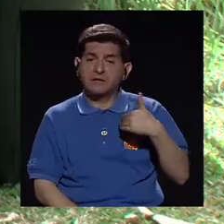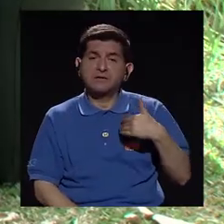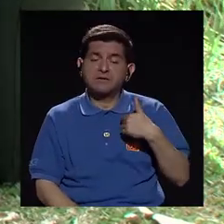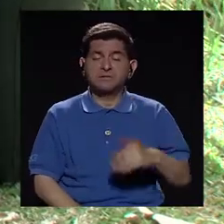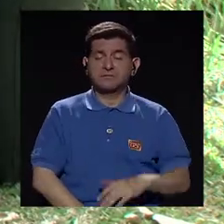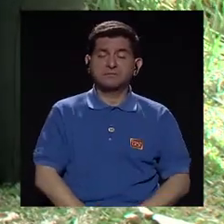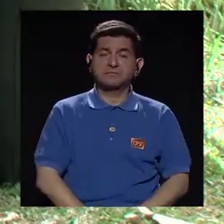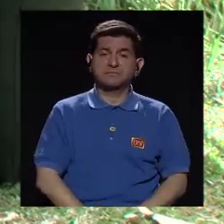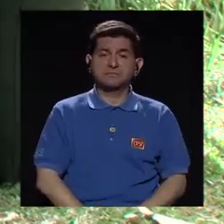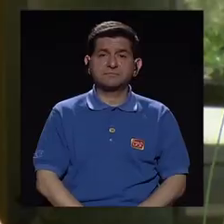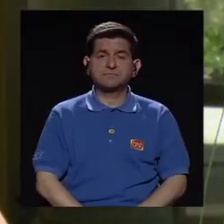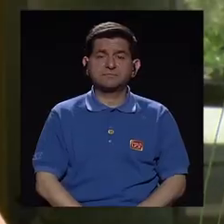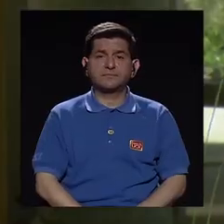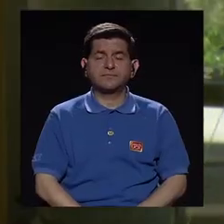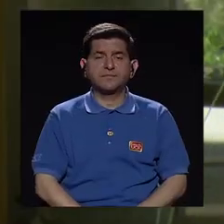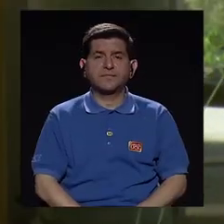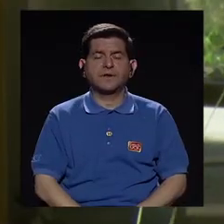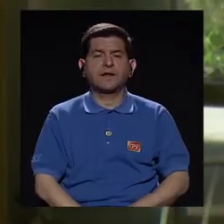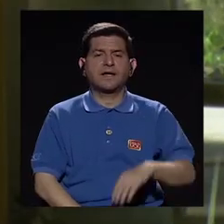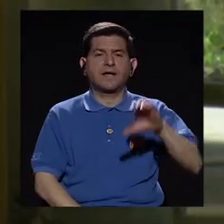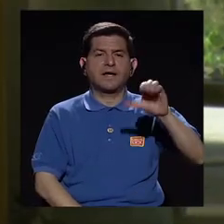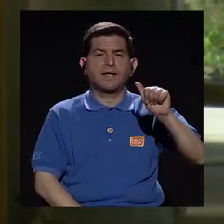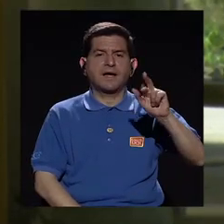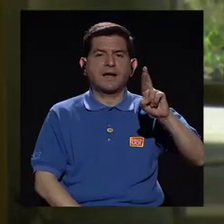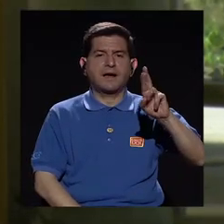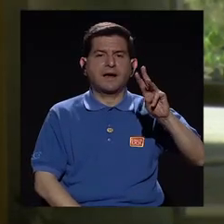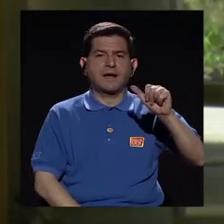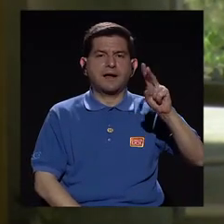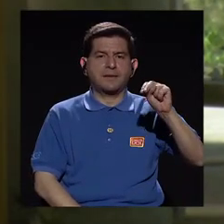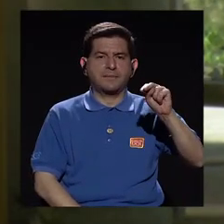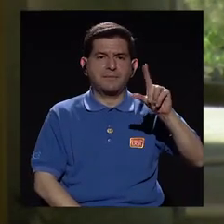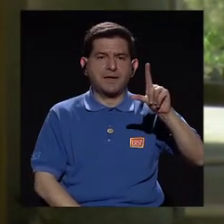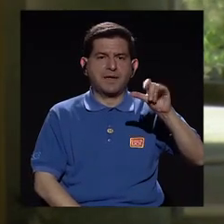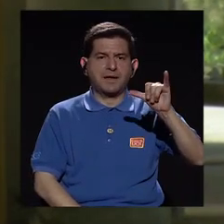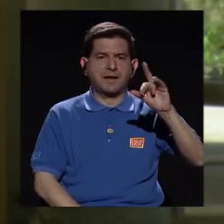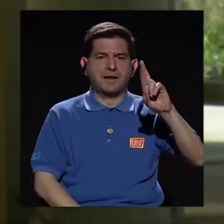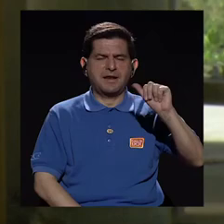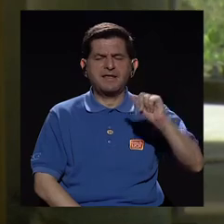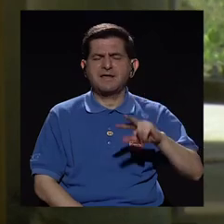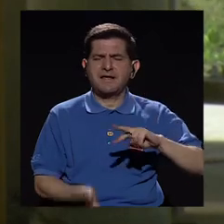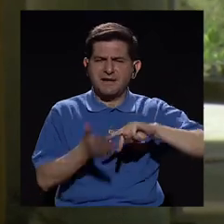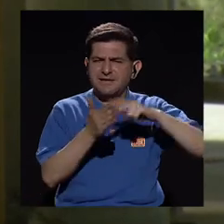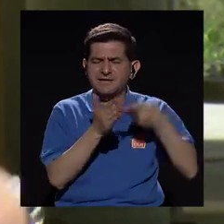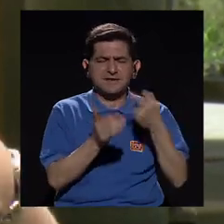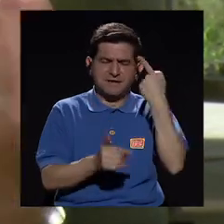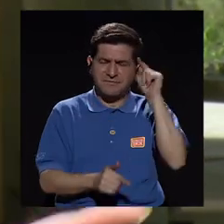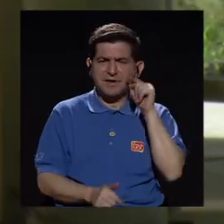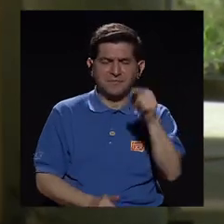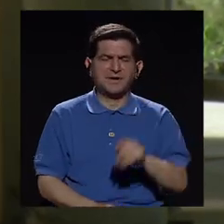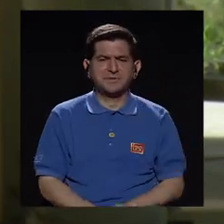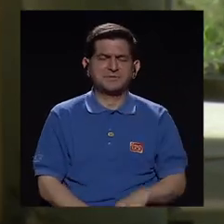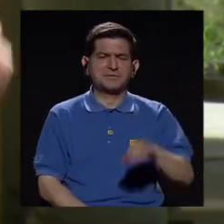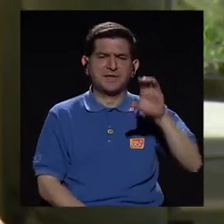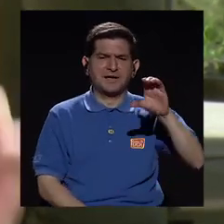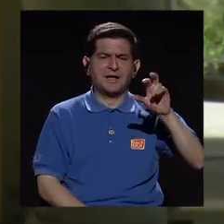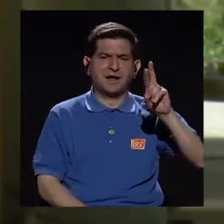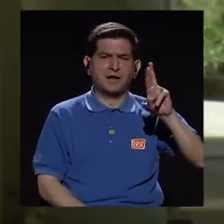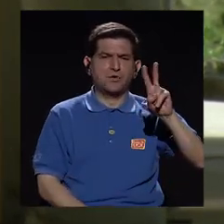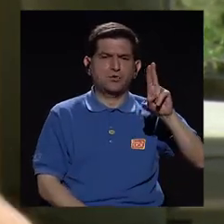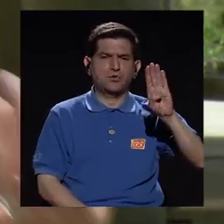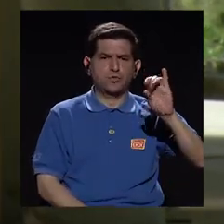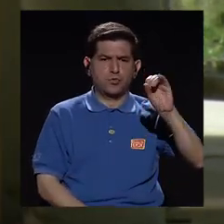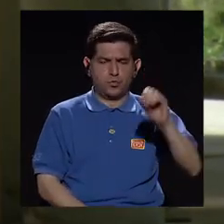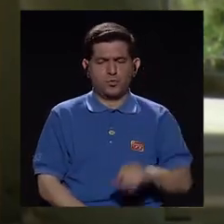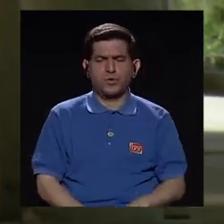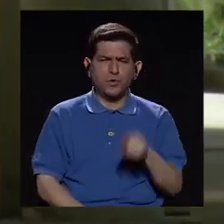que ahí está. Claro. Don Carlos, Carmen Lira. ¿Qué significa para Carlos Rubio Carmen Lira? Y me gustaría, tal vez, si nos pudiera comentar un poquitito